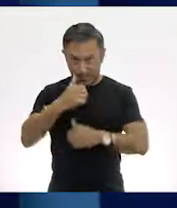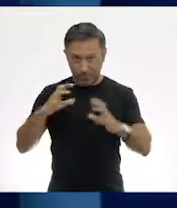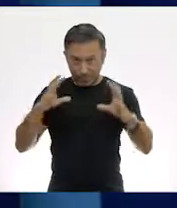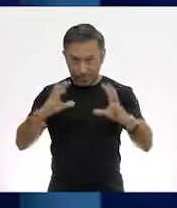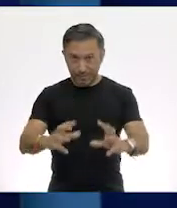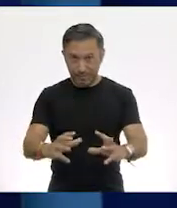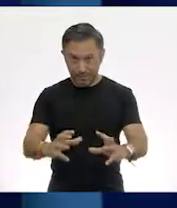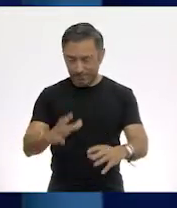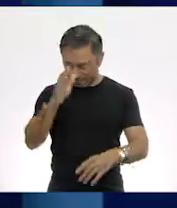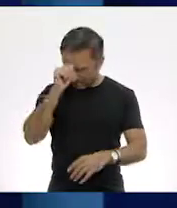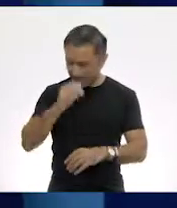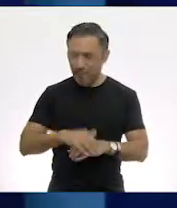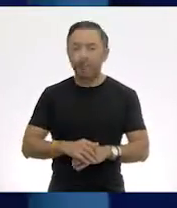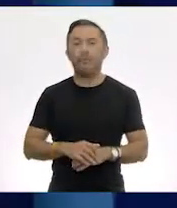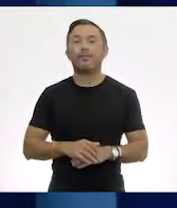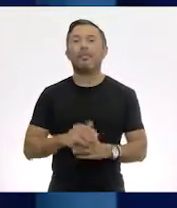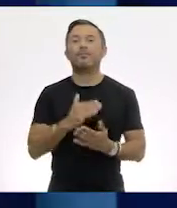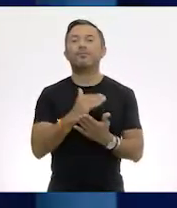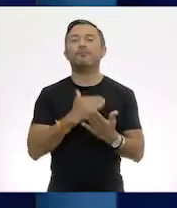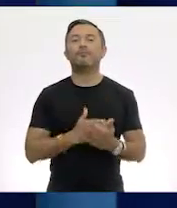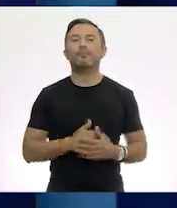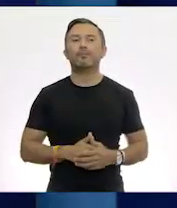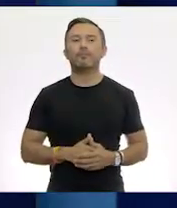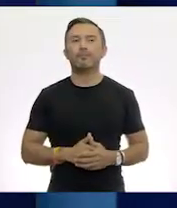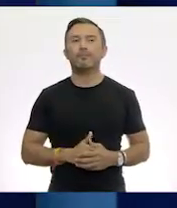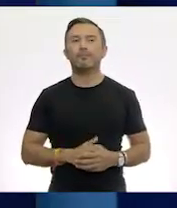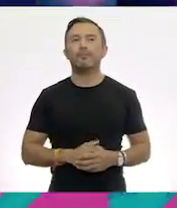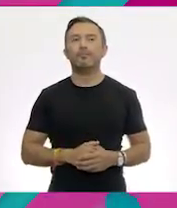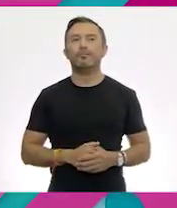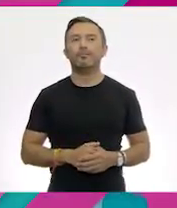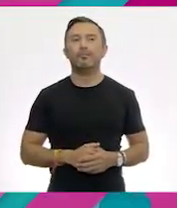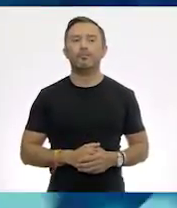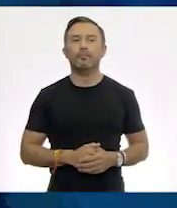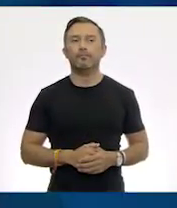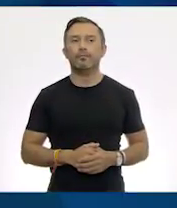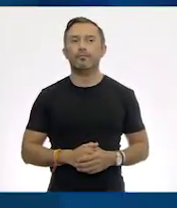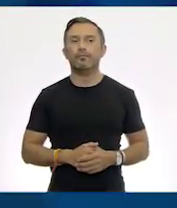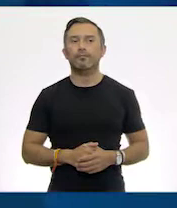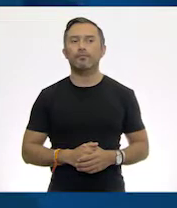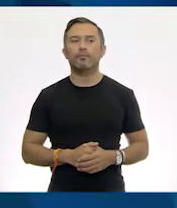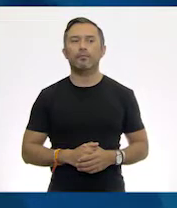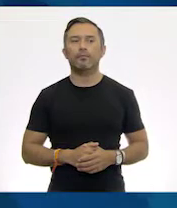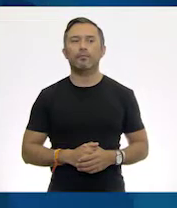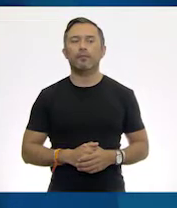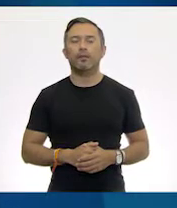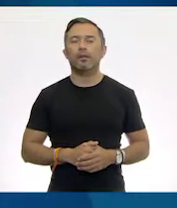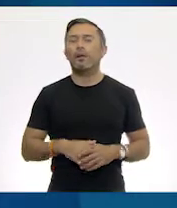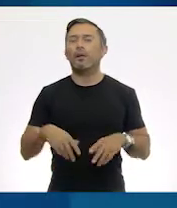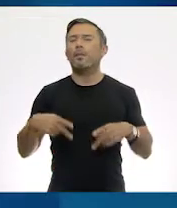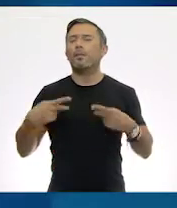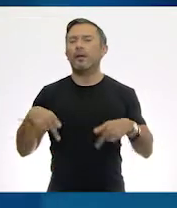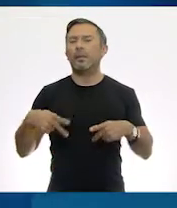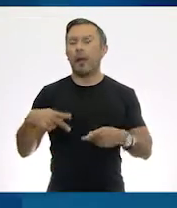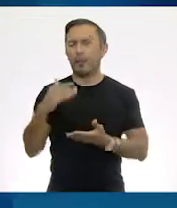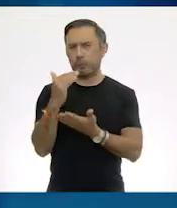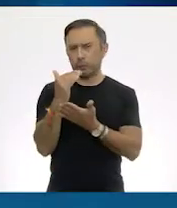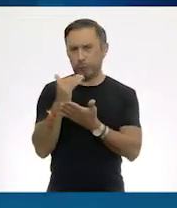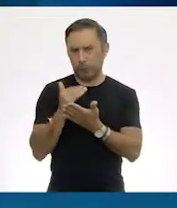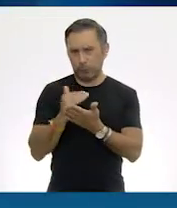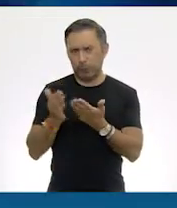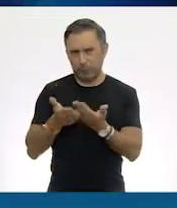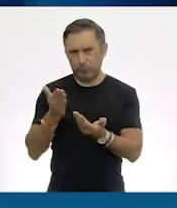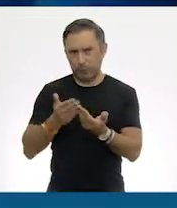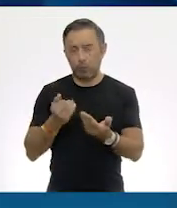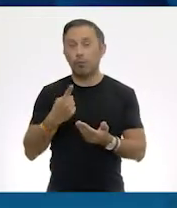Para la venta al menudeo, tomo un costal para hacer las bolsas